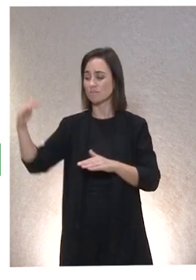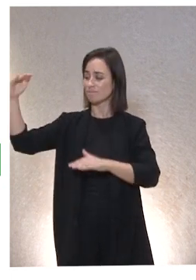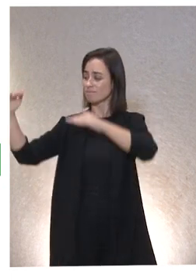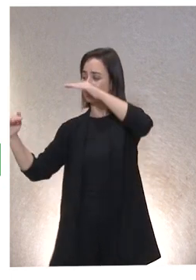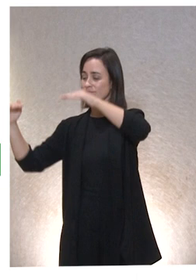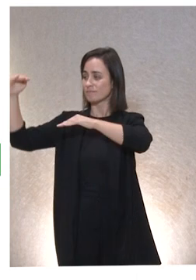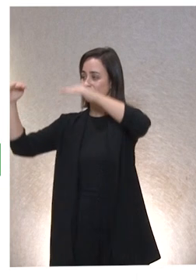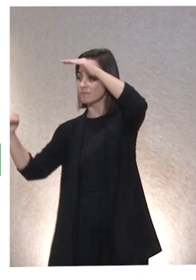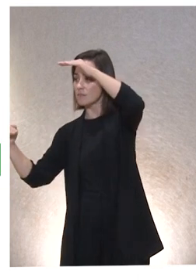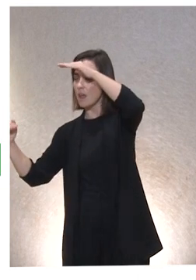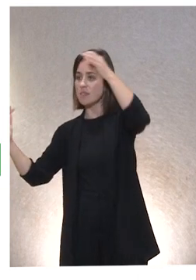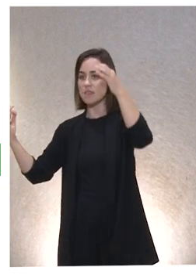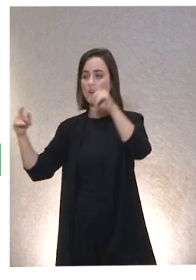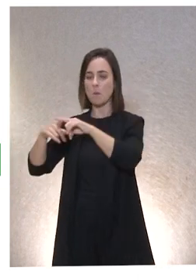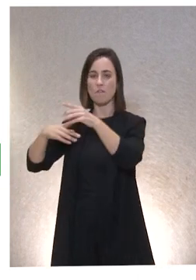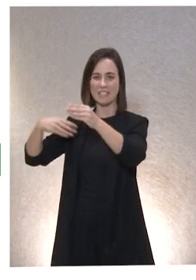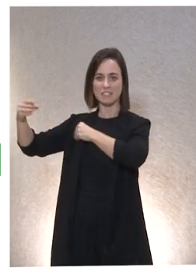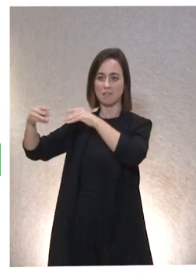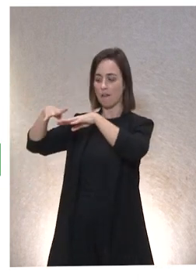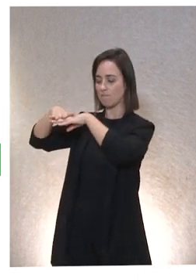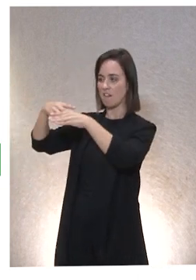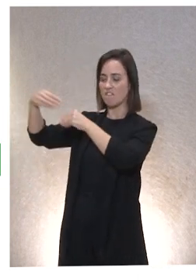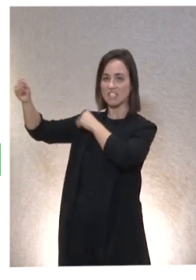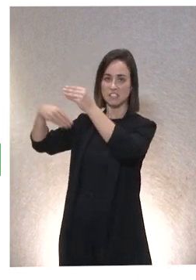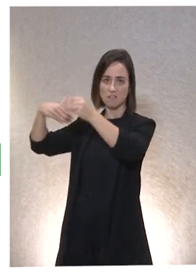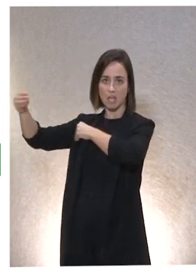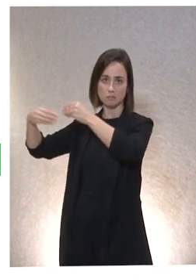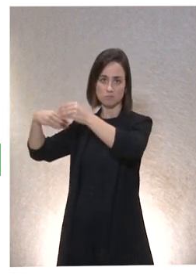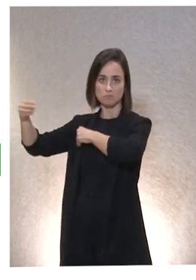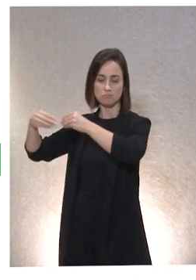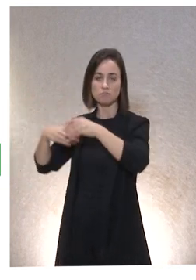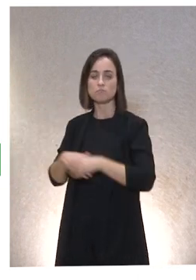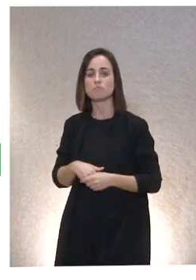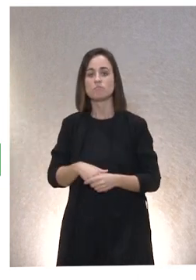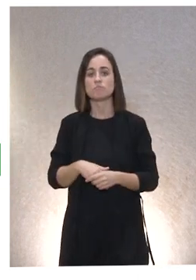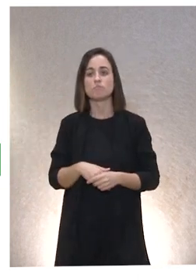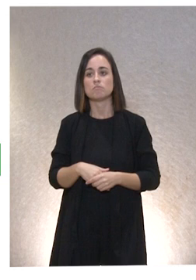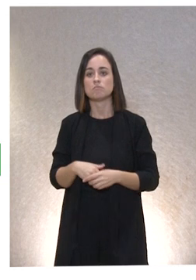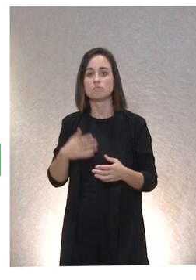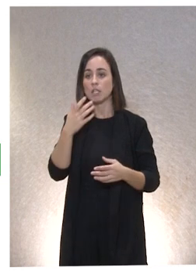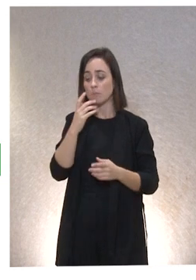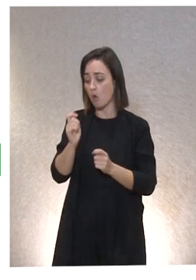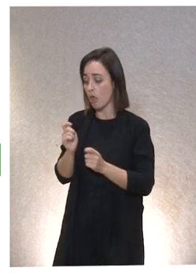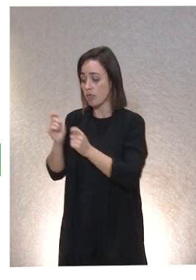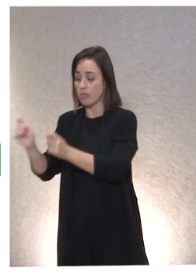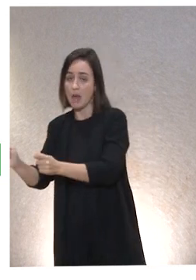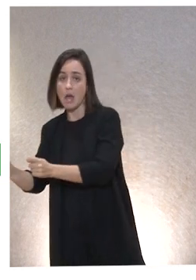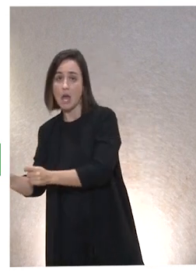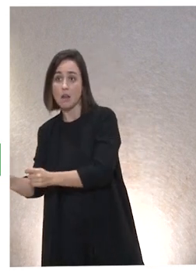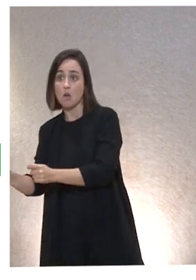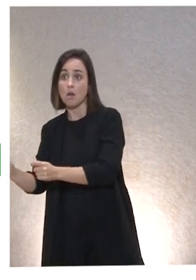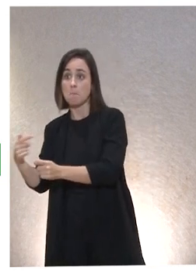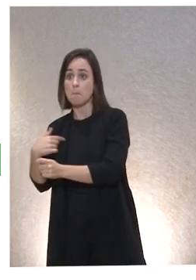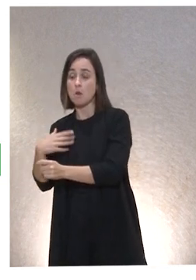ser contemplada como porosa y flexible. En los ejemplos que he ido dando se van viendo. El dar se abre al recibir y del recibir